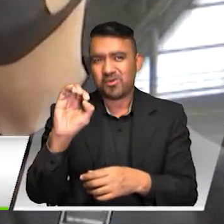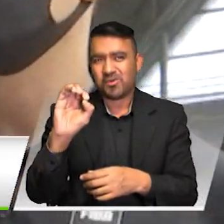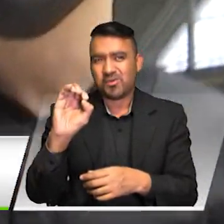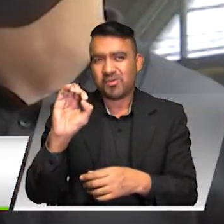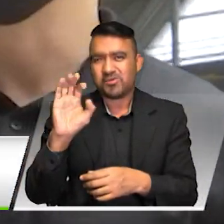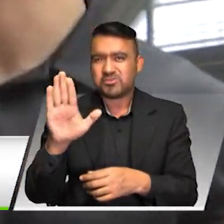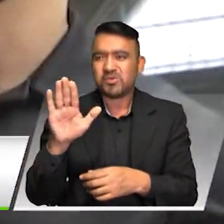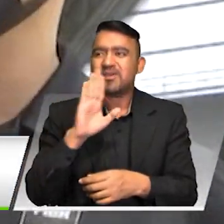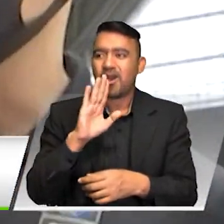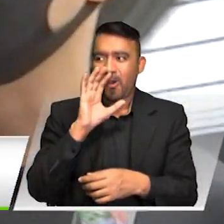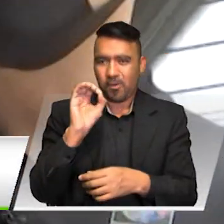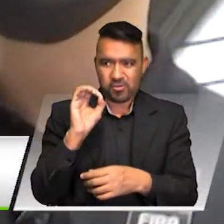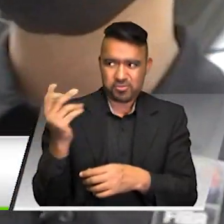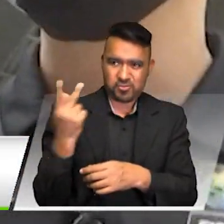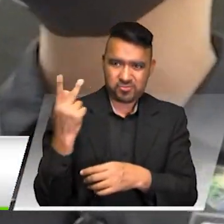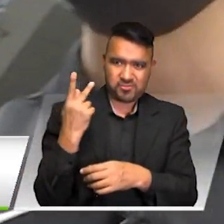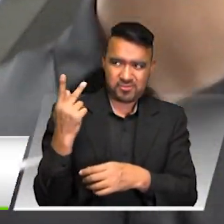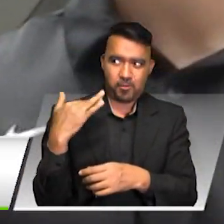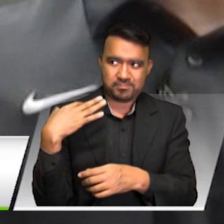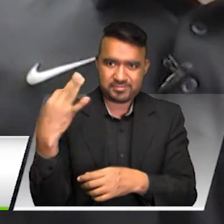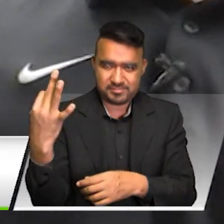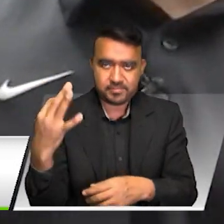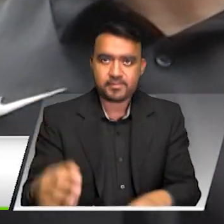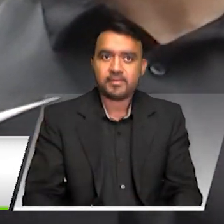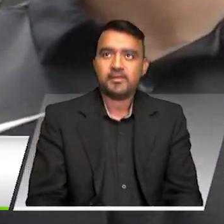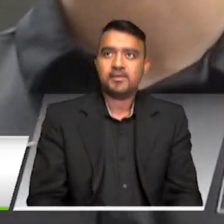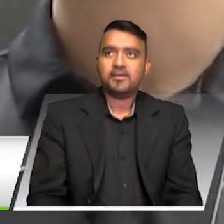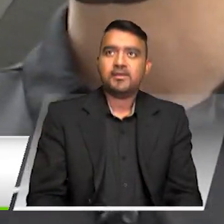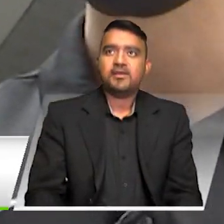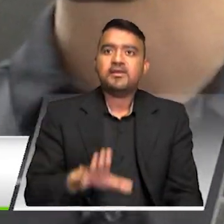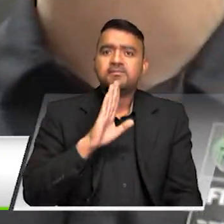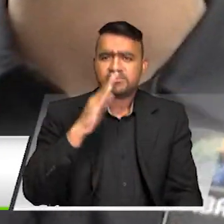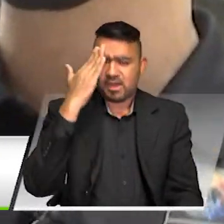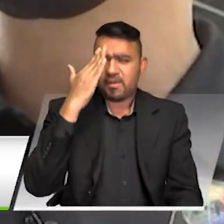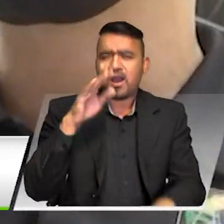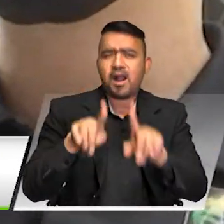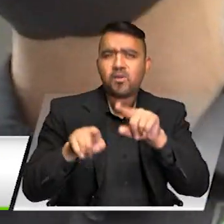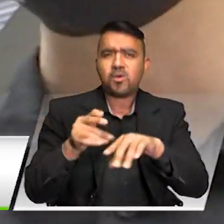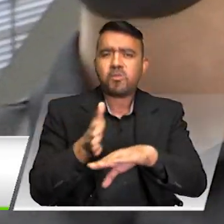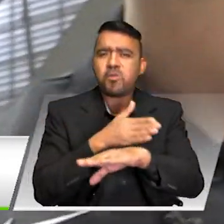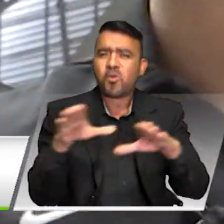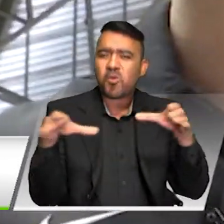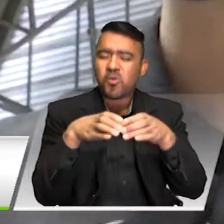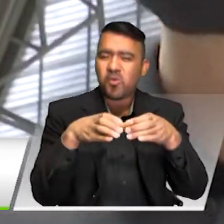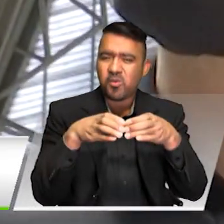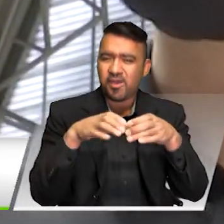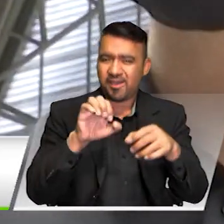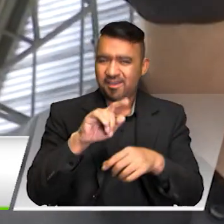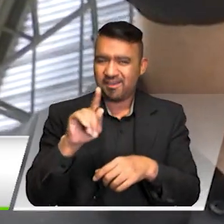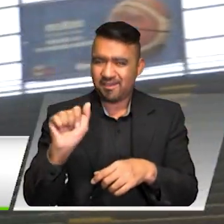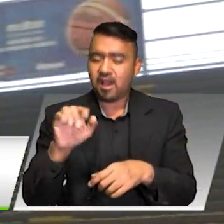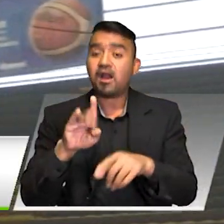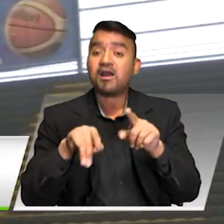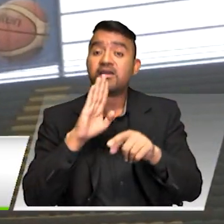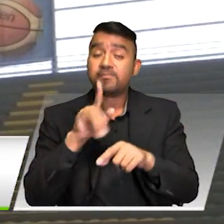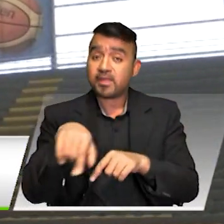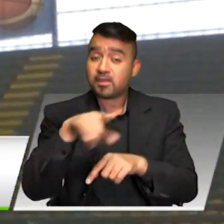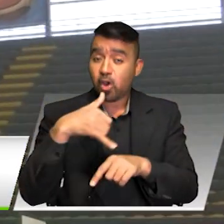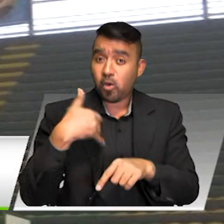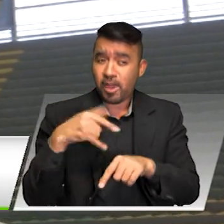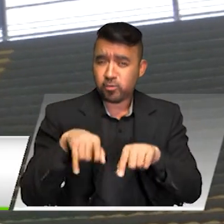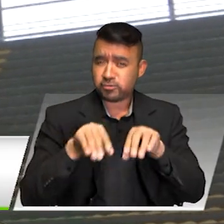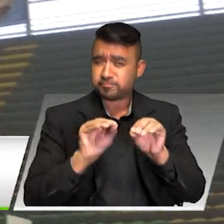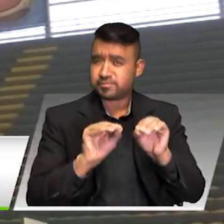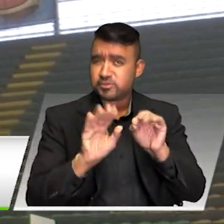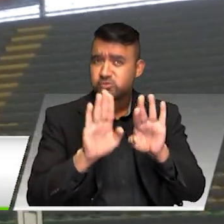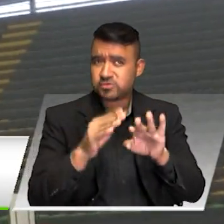Y aparte de eso, dentro del Colegio de Árbitros tenemos la Escuela de Formación Arbitral, EFA, donde estamos formando bastantes jóvenes. Es el aporte de